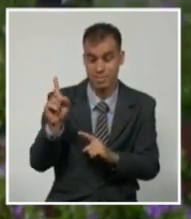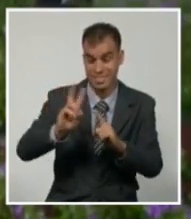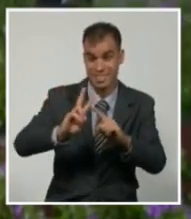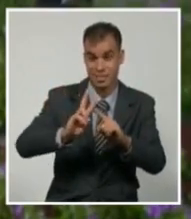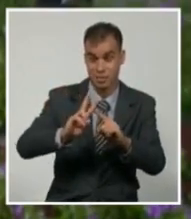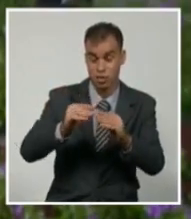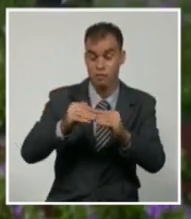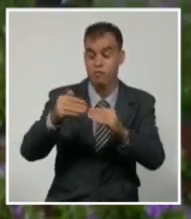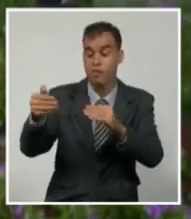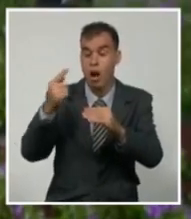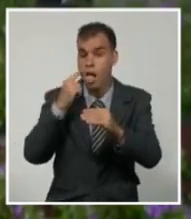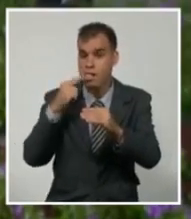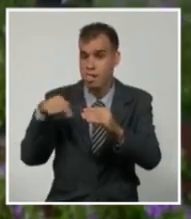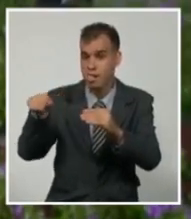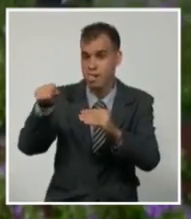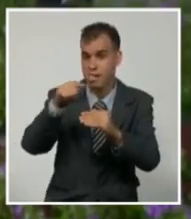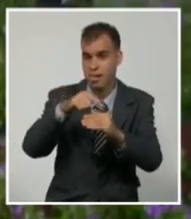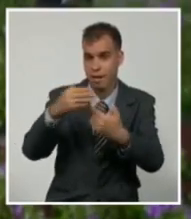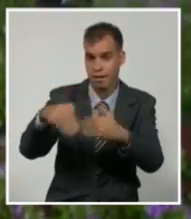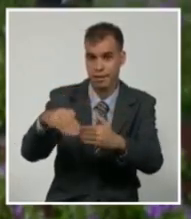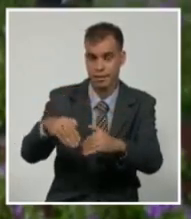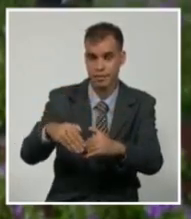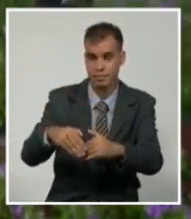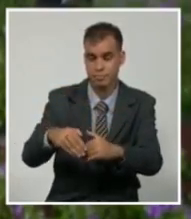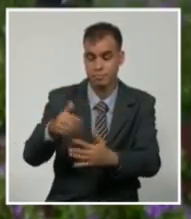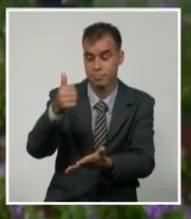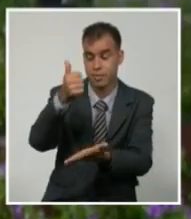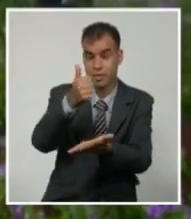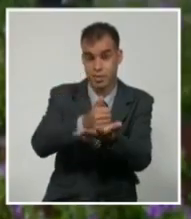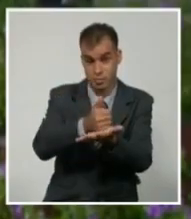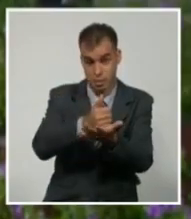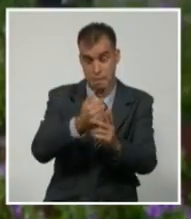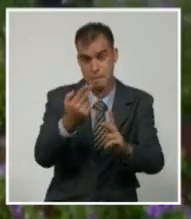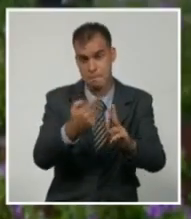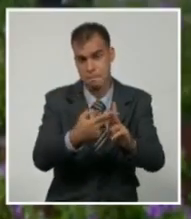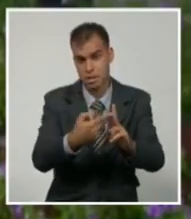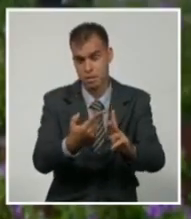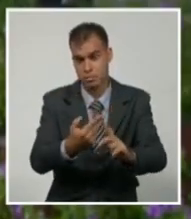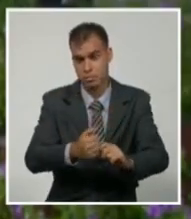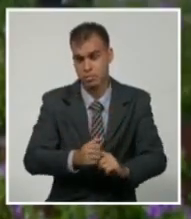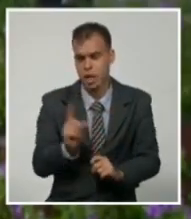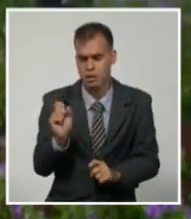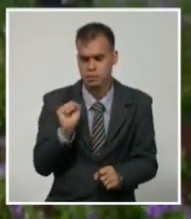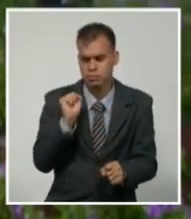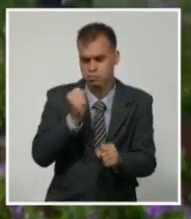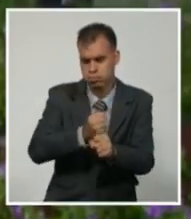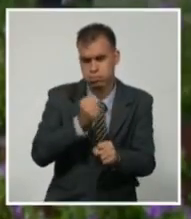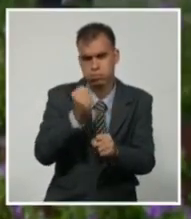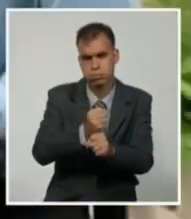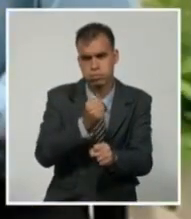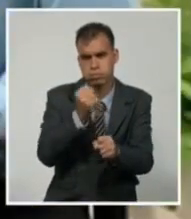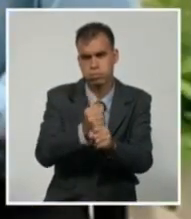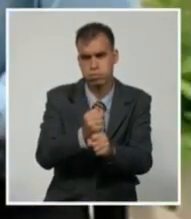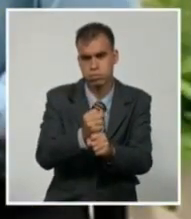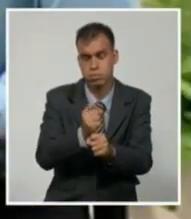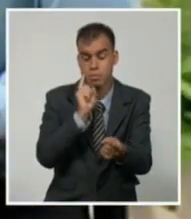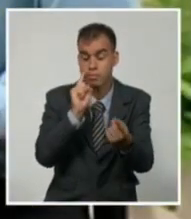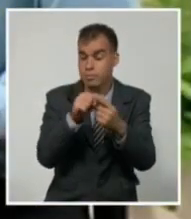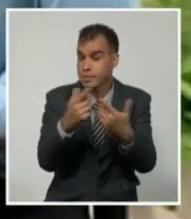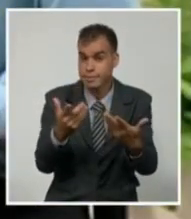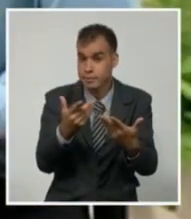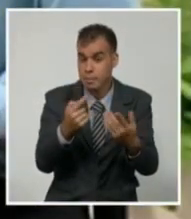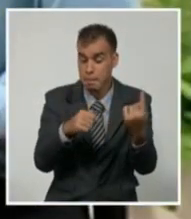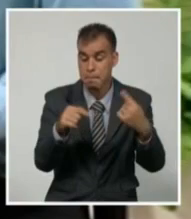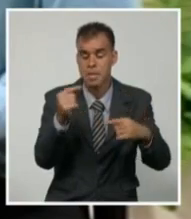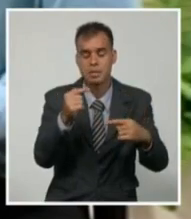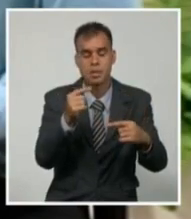Está llovicenando en este momento en la capital de la provincia de Granma, territorio, donde se trabaja con el objetivo de evitar la pérdida de vidas humanas